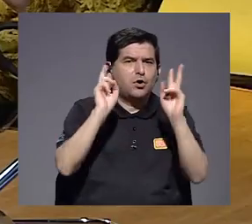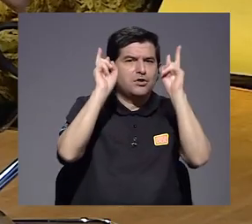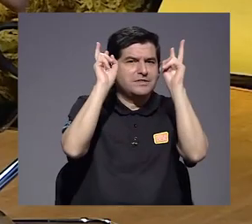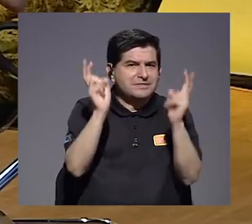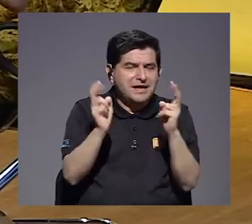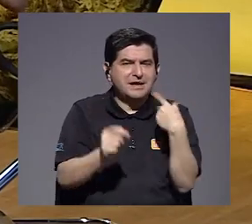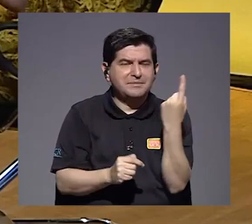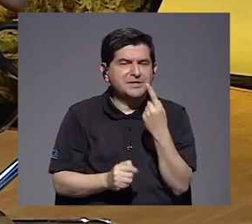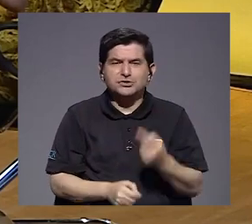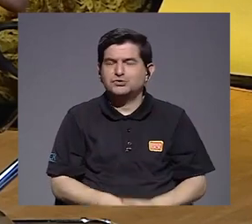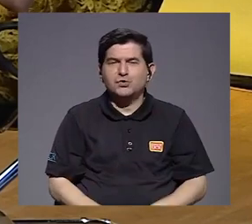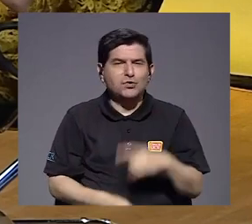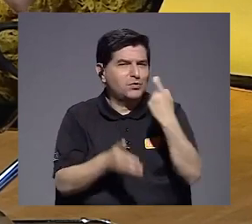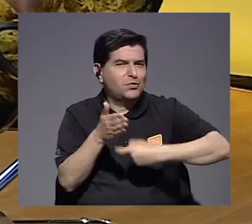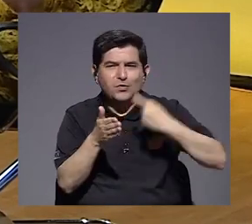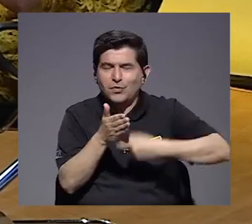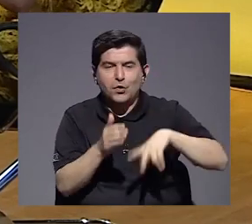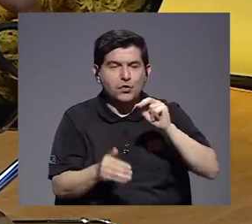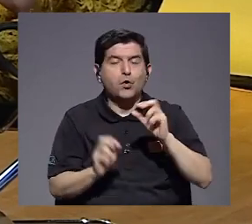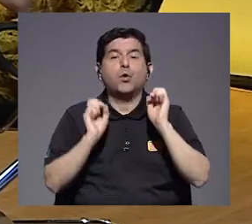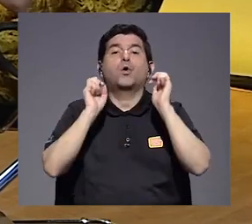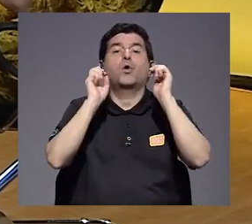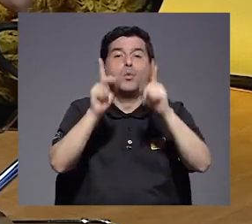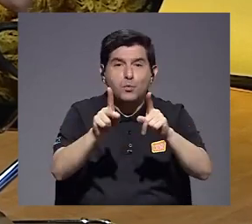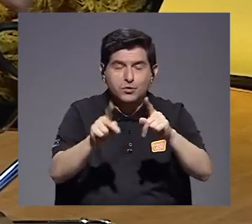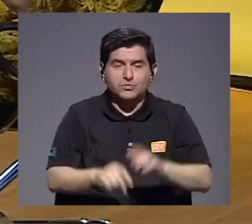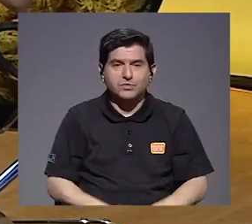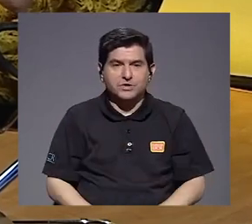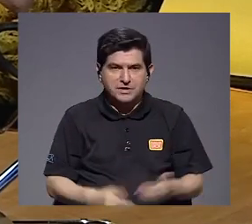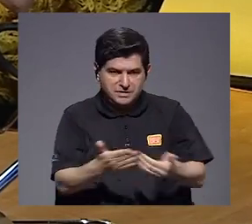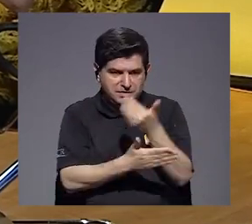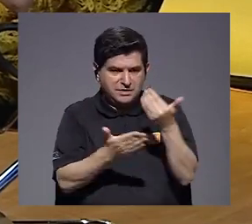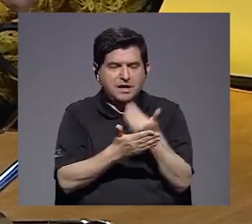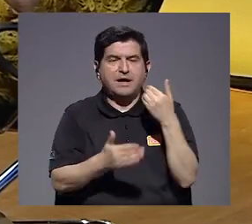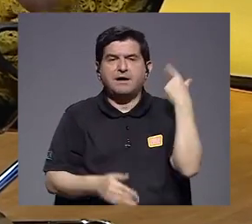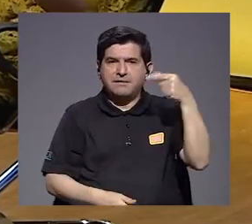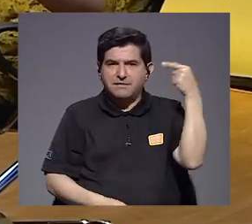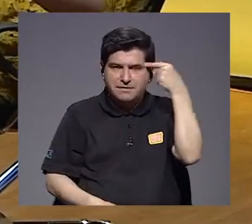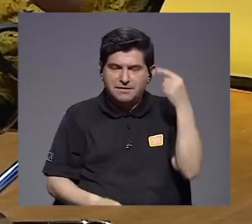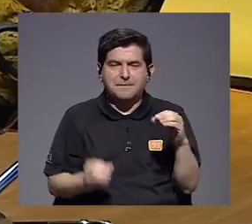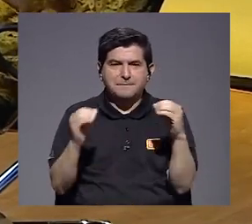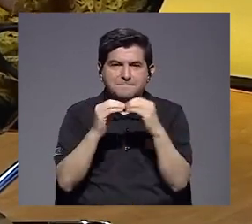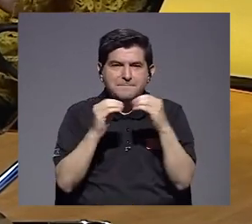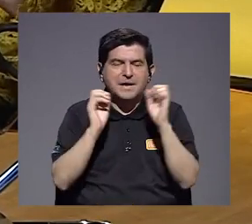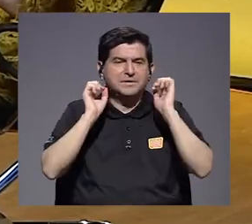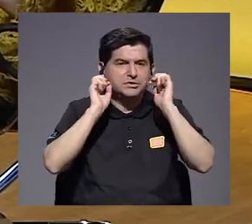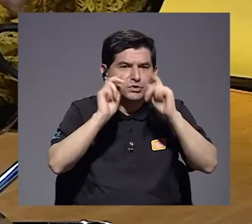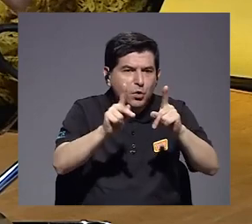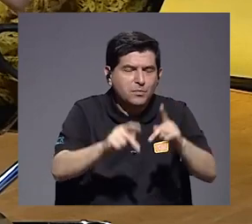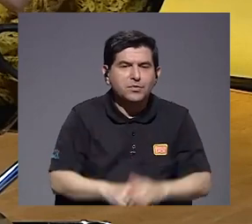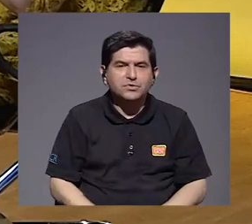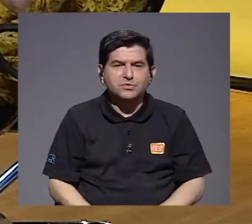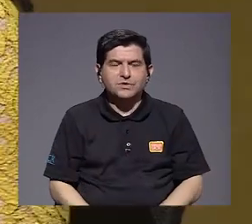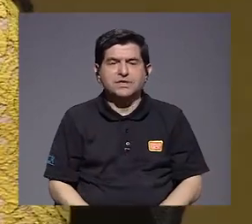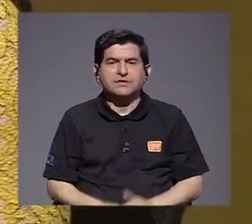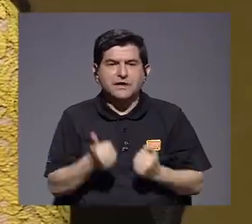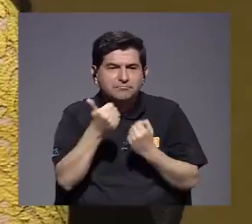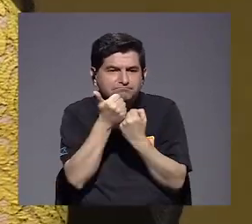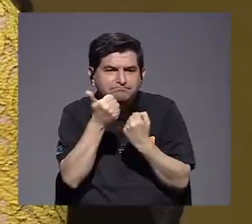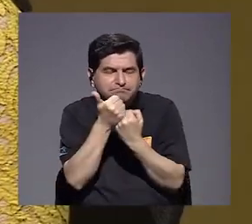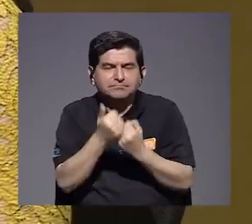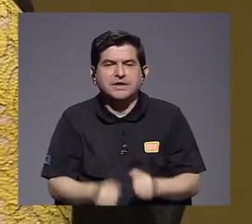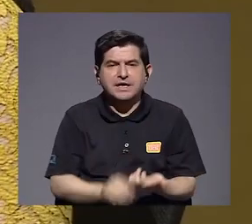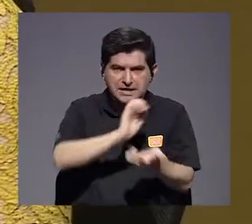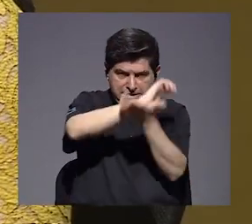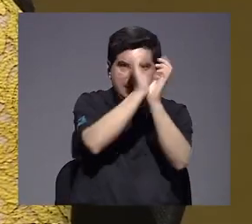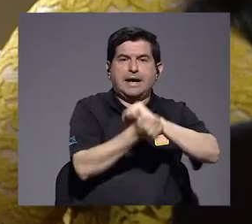meramente fiscal, sino como una oportunidad para modernizar el Estado, para dar mayores oportunidades de oxigenarle y también de